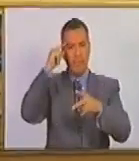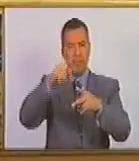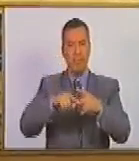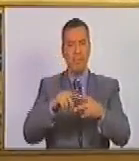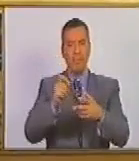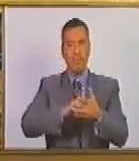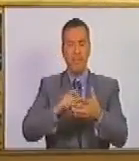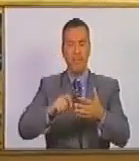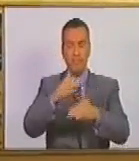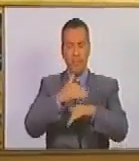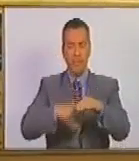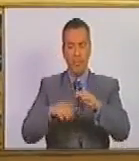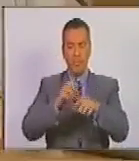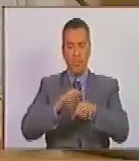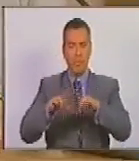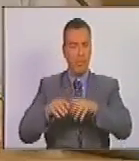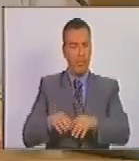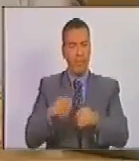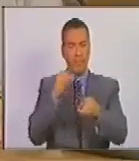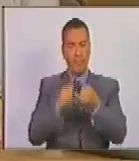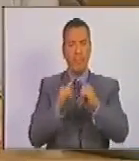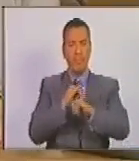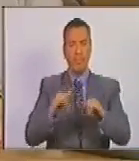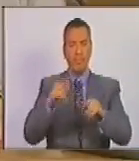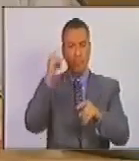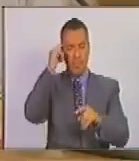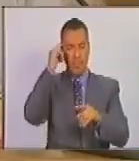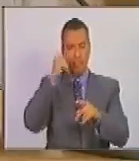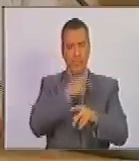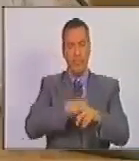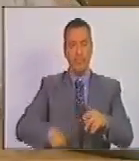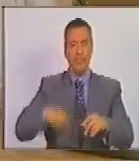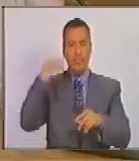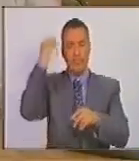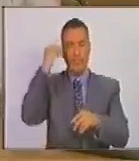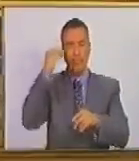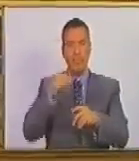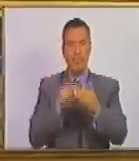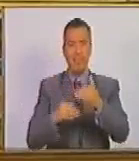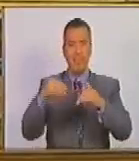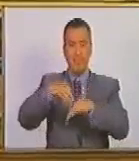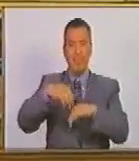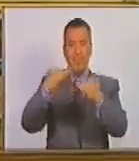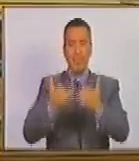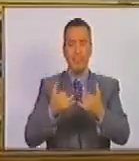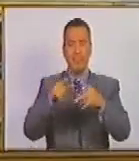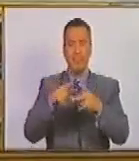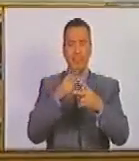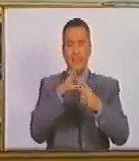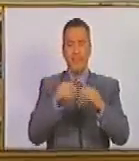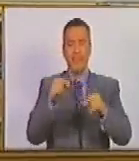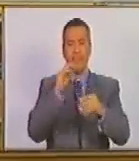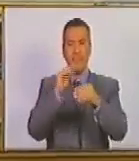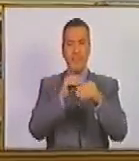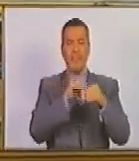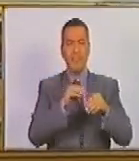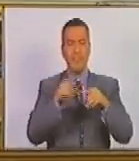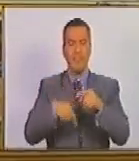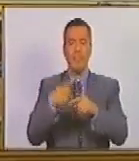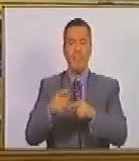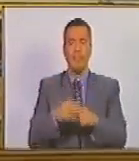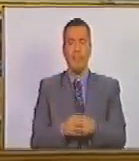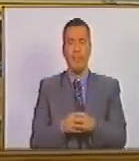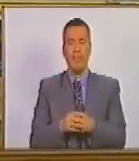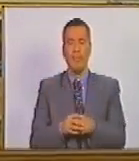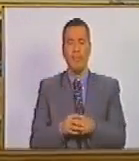ciudadana subsecretaria. Agotada la agenda, ciudadano presidente. En consecuencia, se levanta la sesión, quedan todas y todos convocadas y convocados